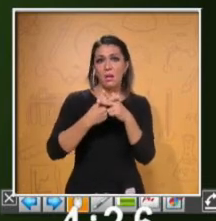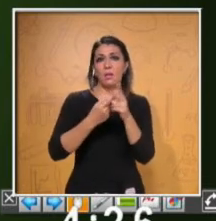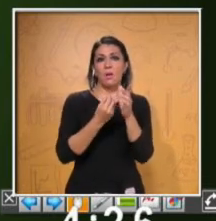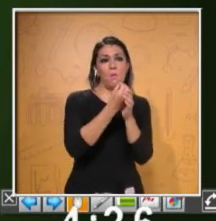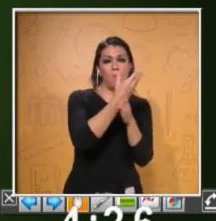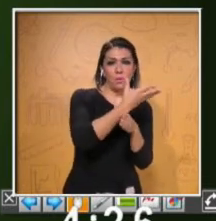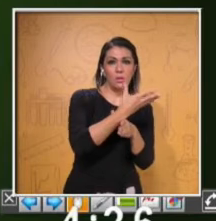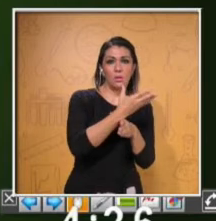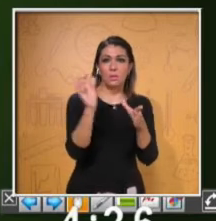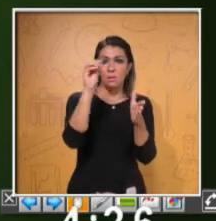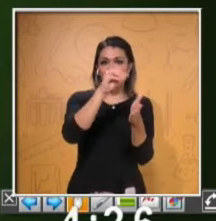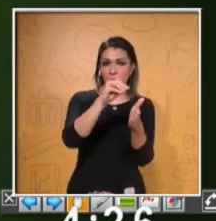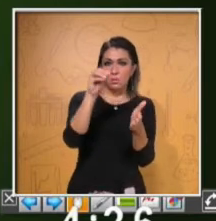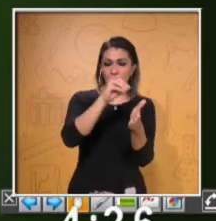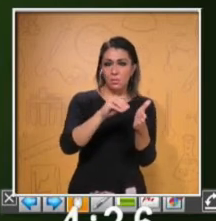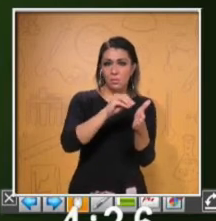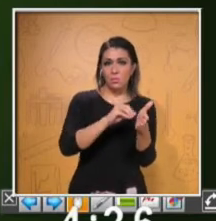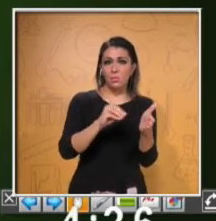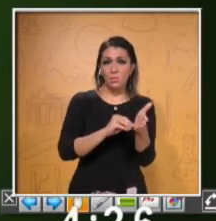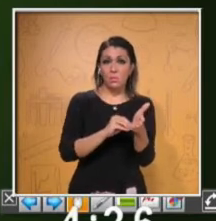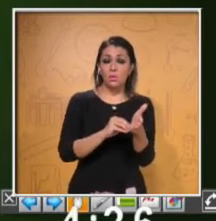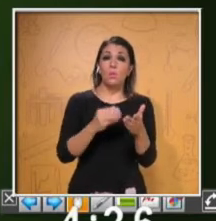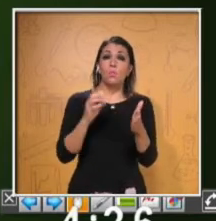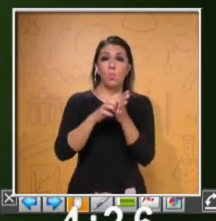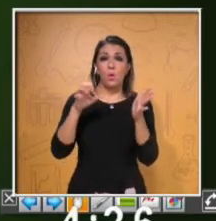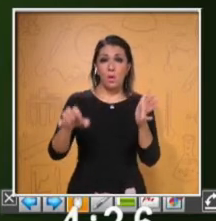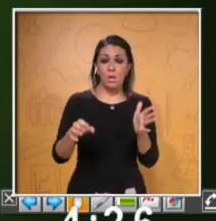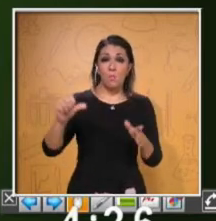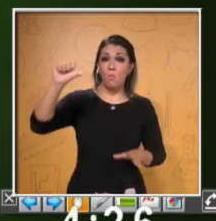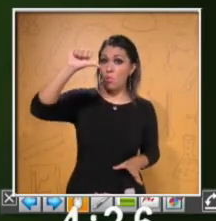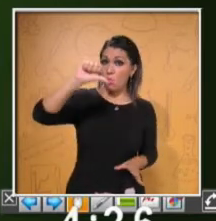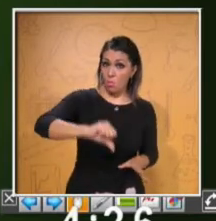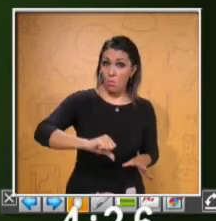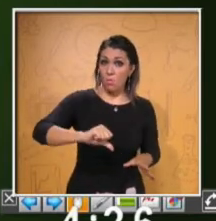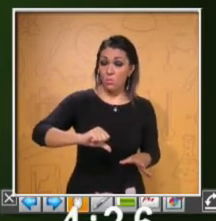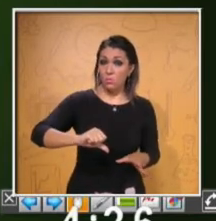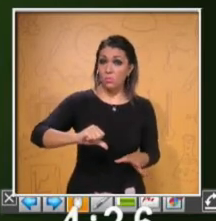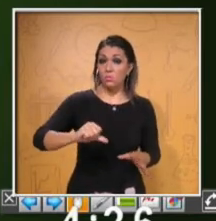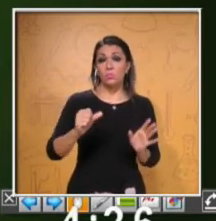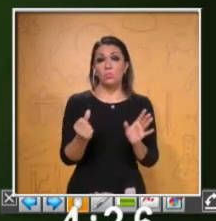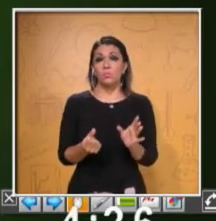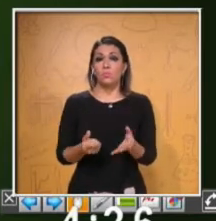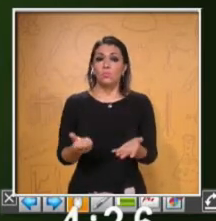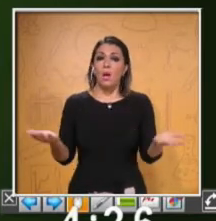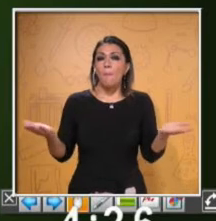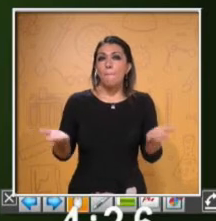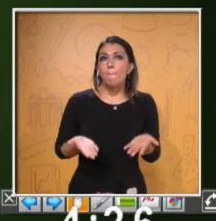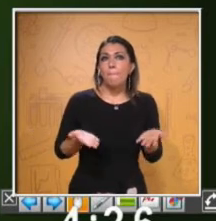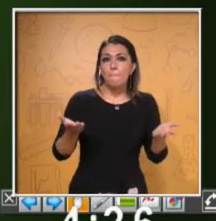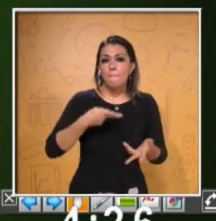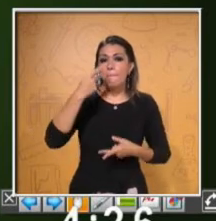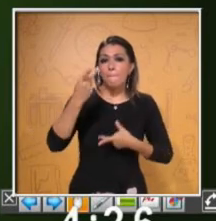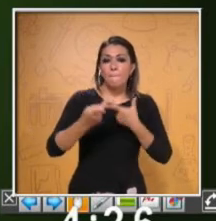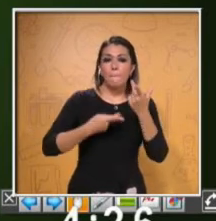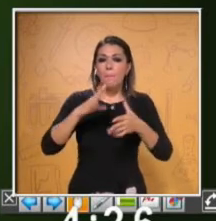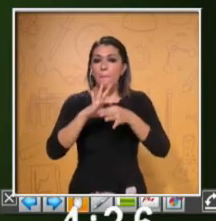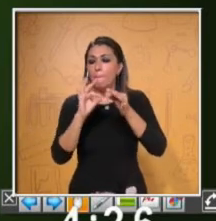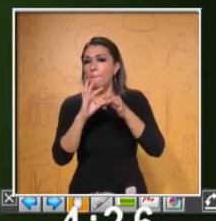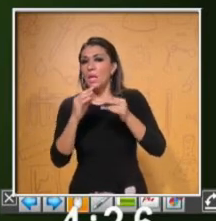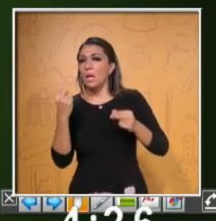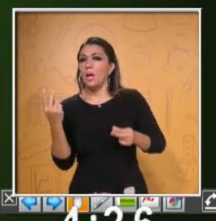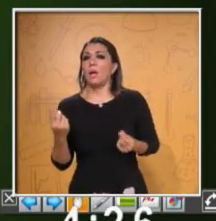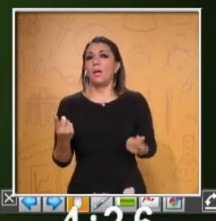Today we are going to... Hoy vamos a... Podría ser we are going to talk about... Vamos a hablar de...